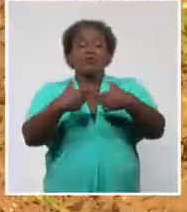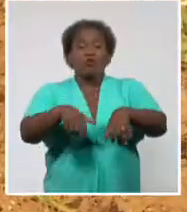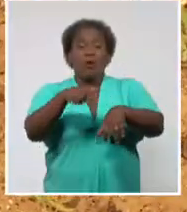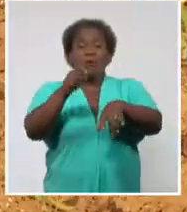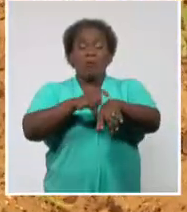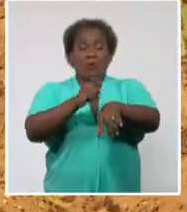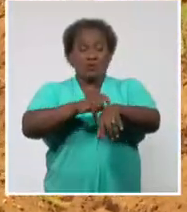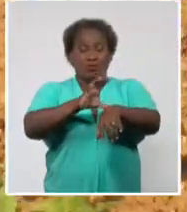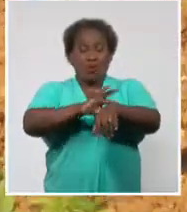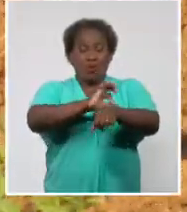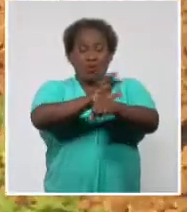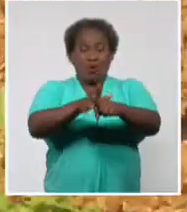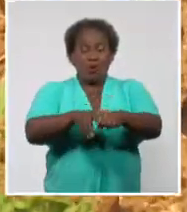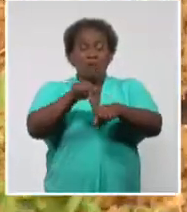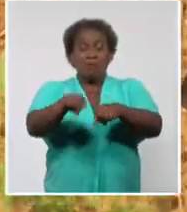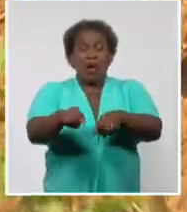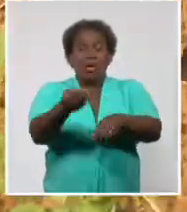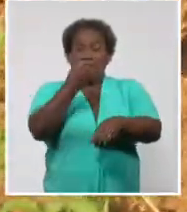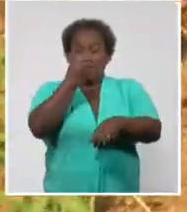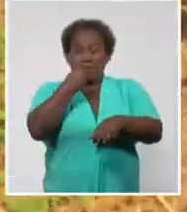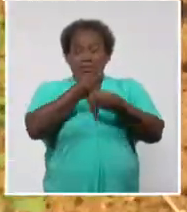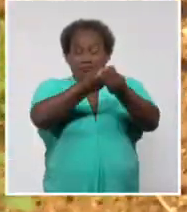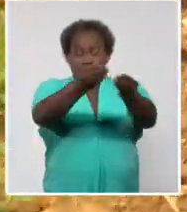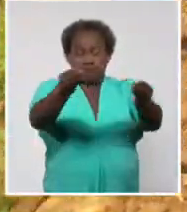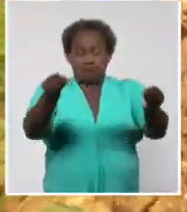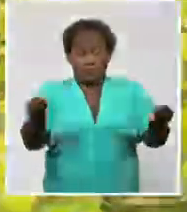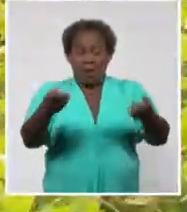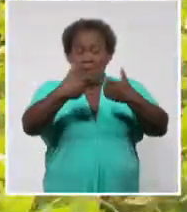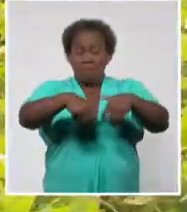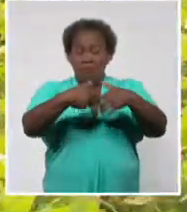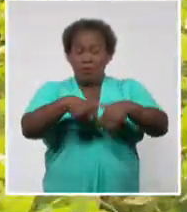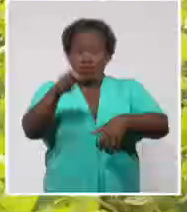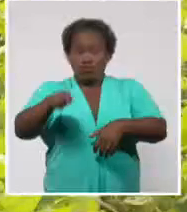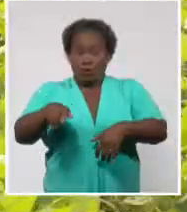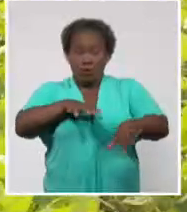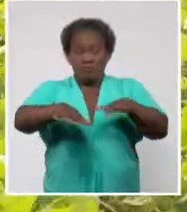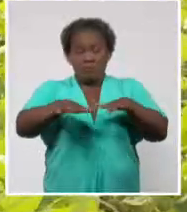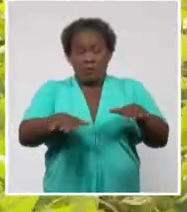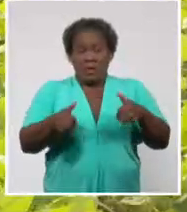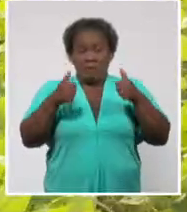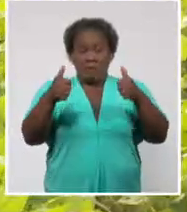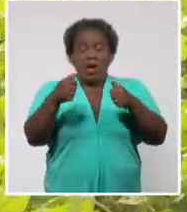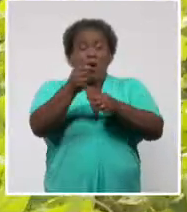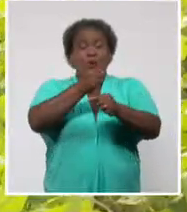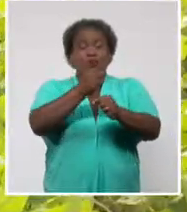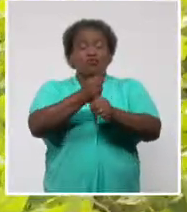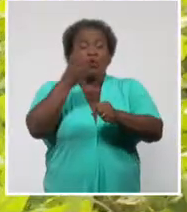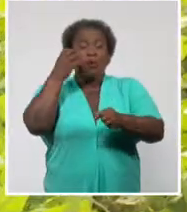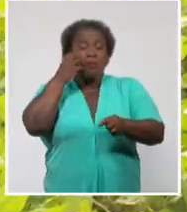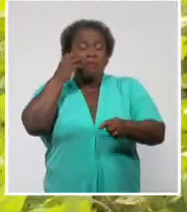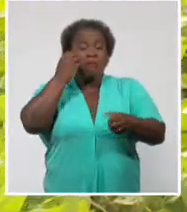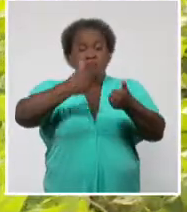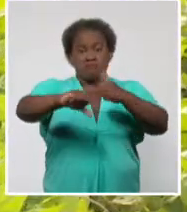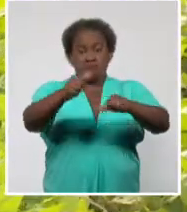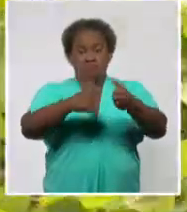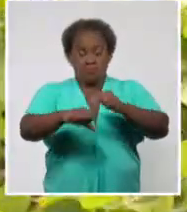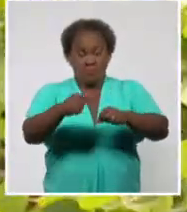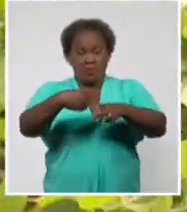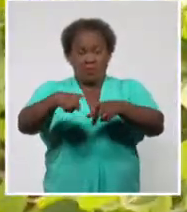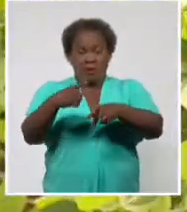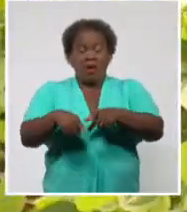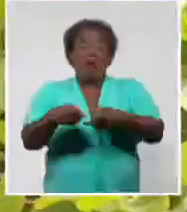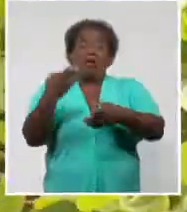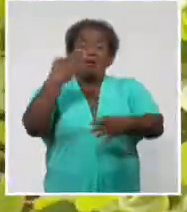autoabastecernos. Los productores matanceros ganan en cultura del uso de los bioproductos y medios biológicos ante las